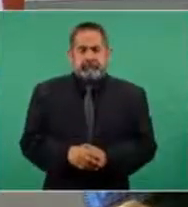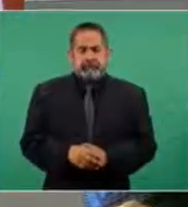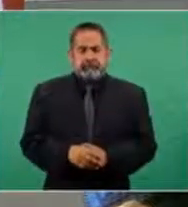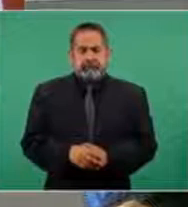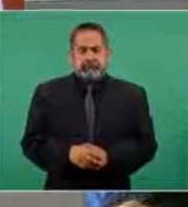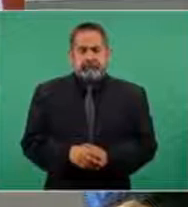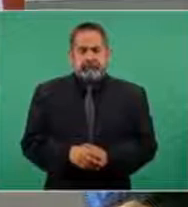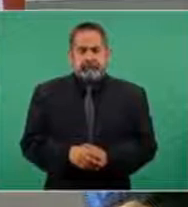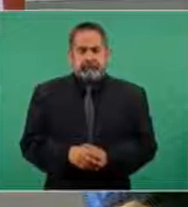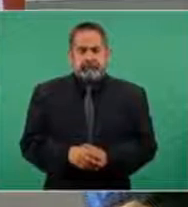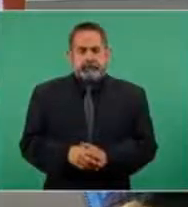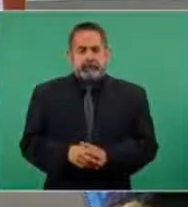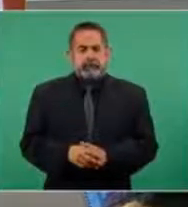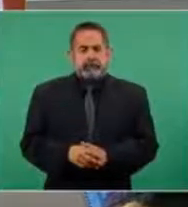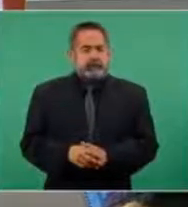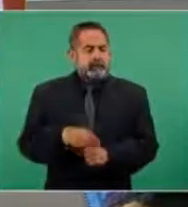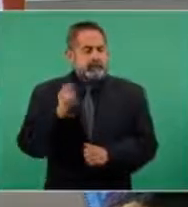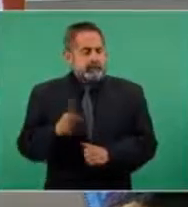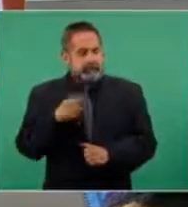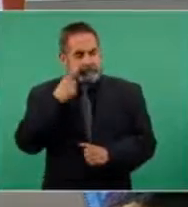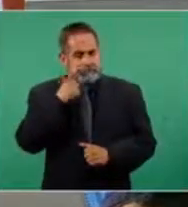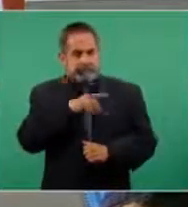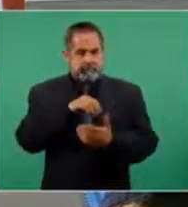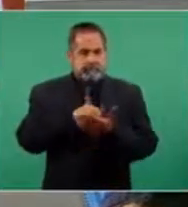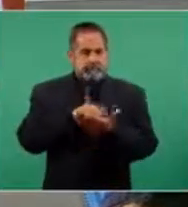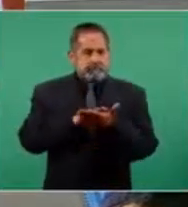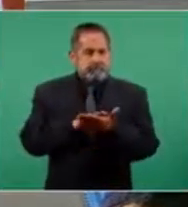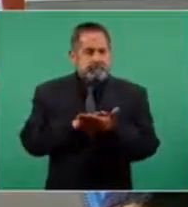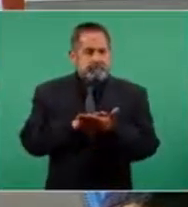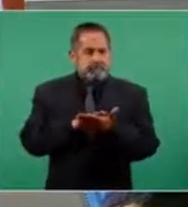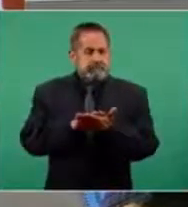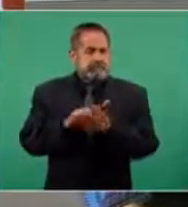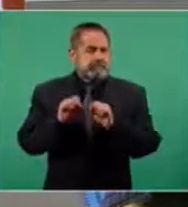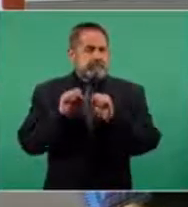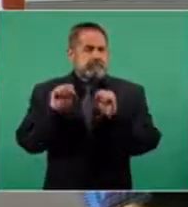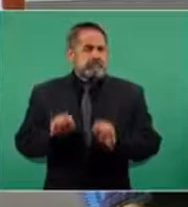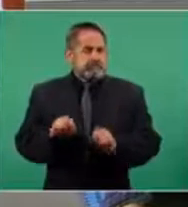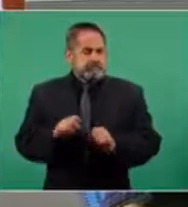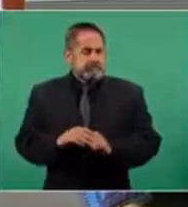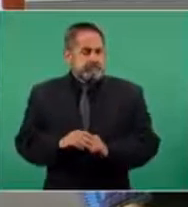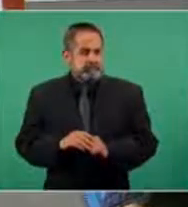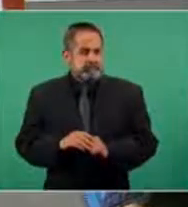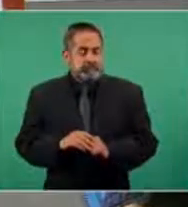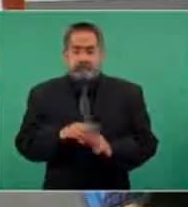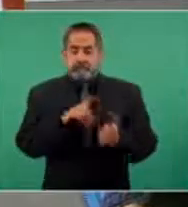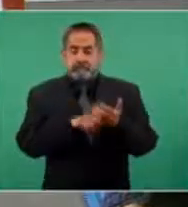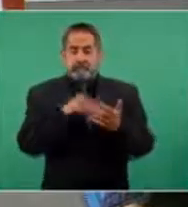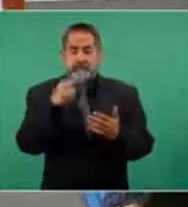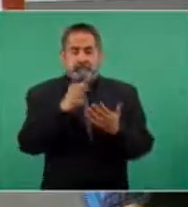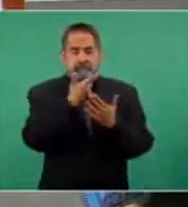De acuerdo con el registro en el Sistema Institucional de Recursos Humanos y nómina,